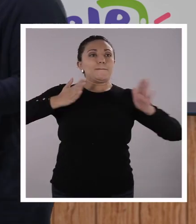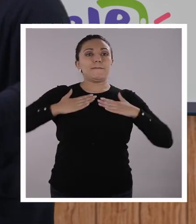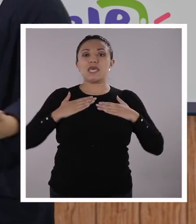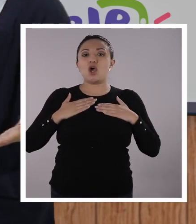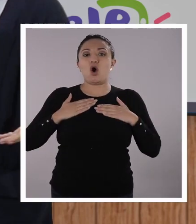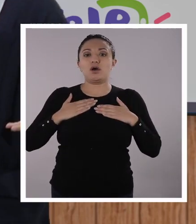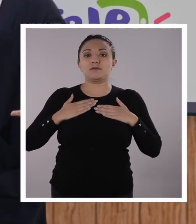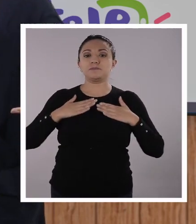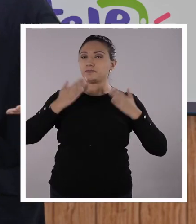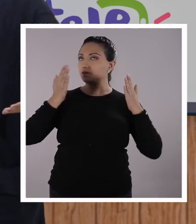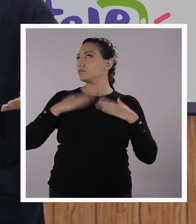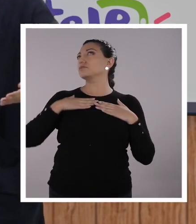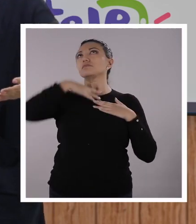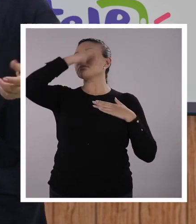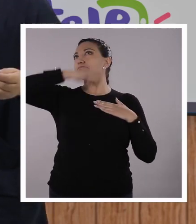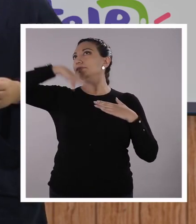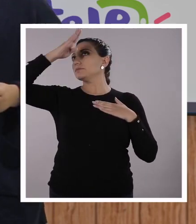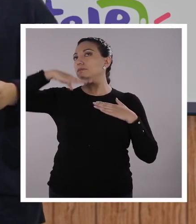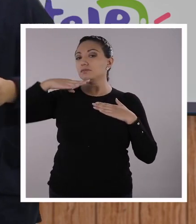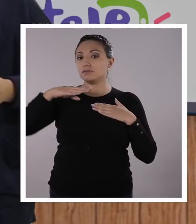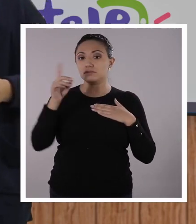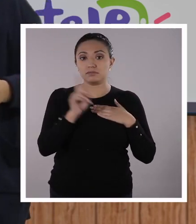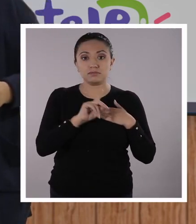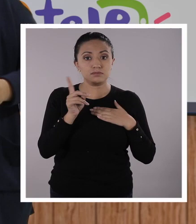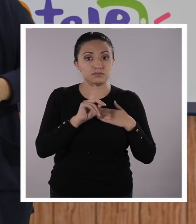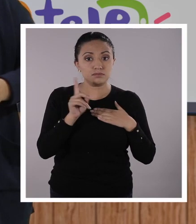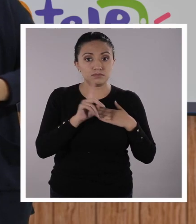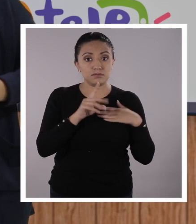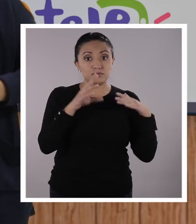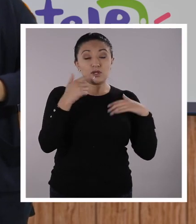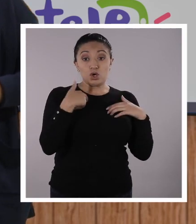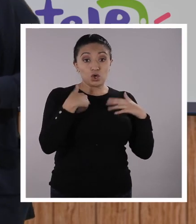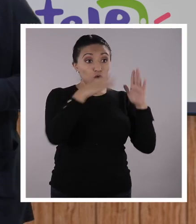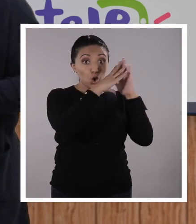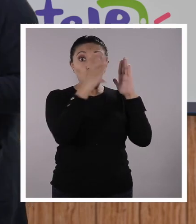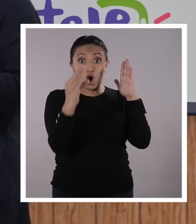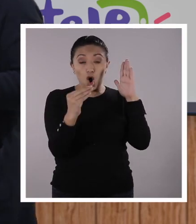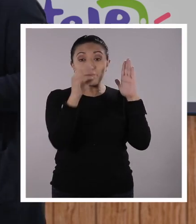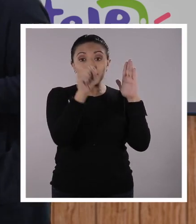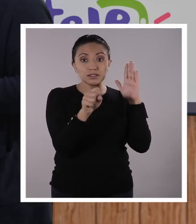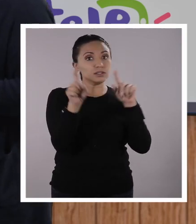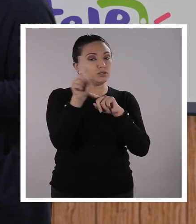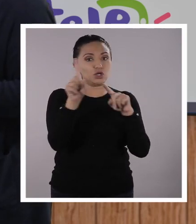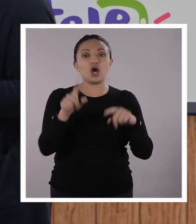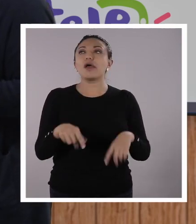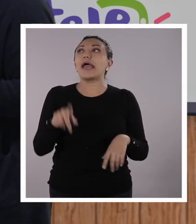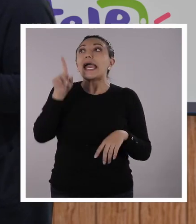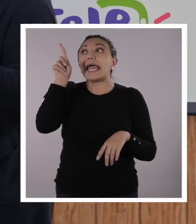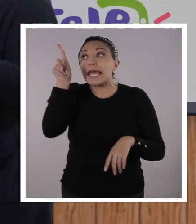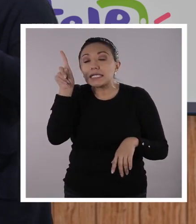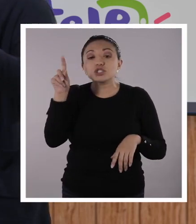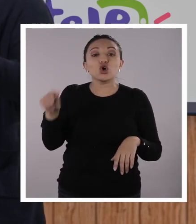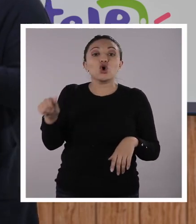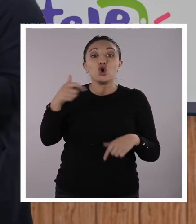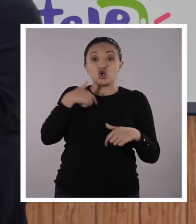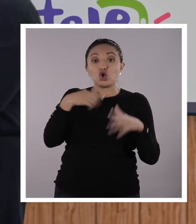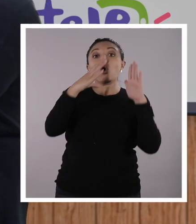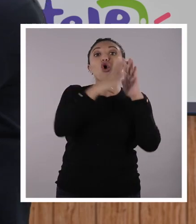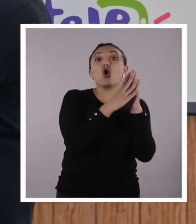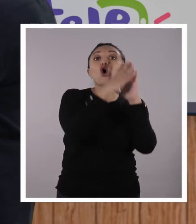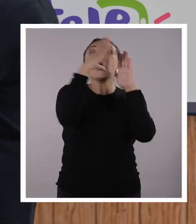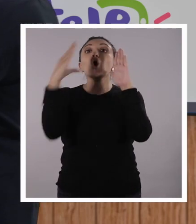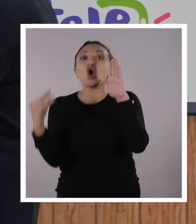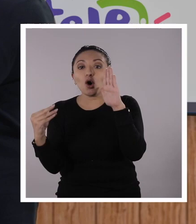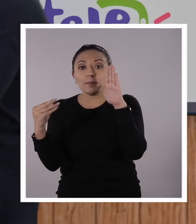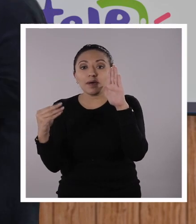este cuadro lo pinté yo, por más que yo haya hecho una réplica del cuadro. Lo correcto sería decir, hice la réplica